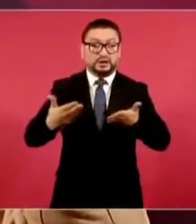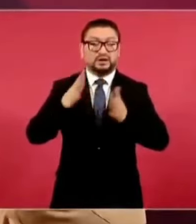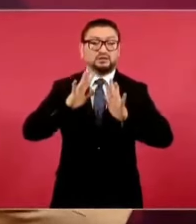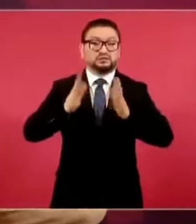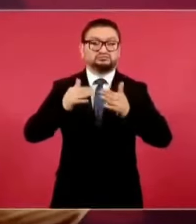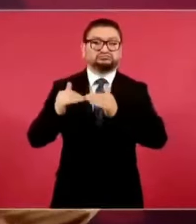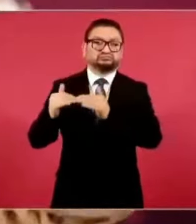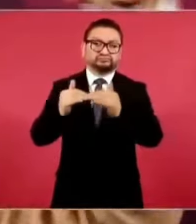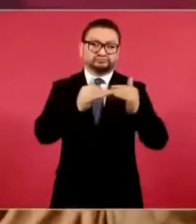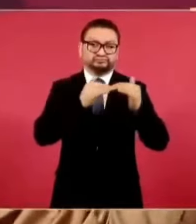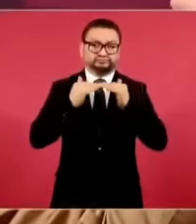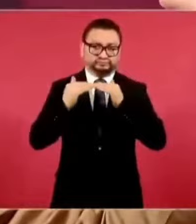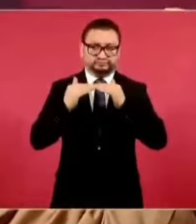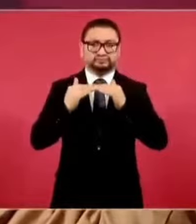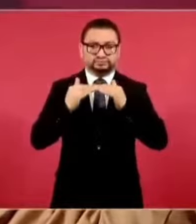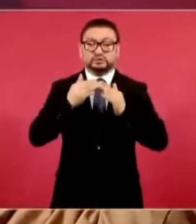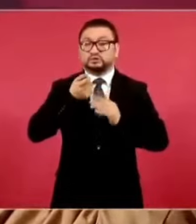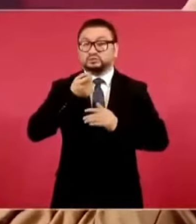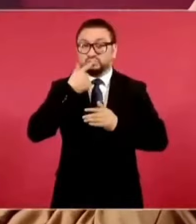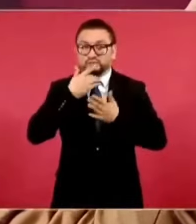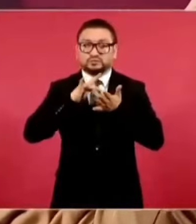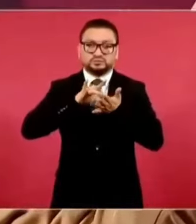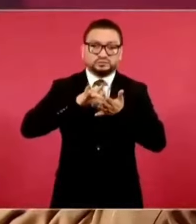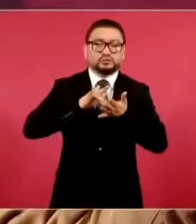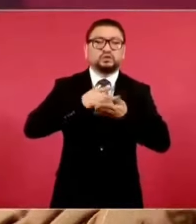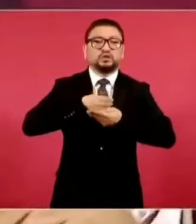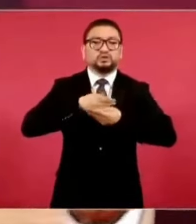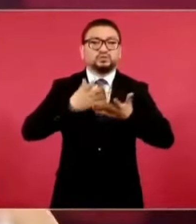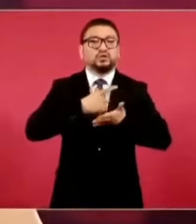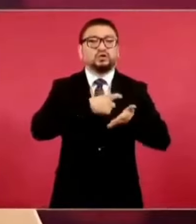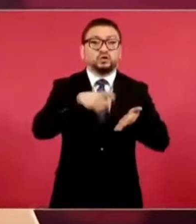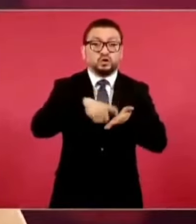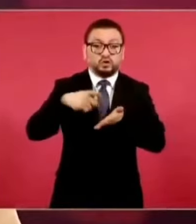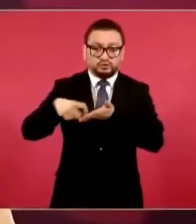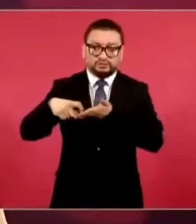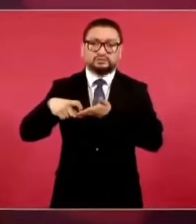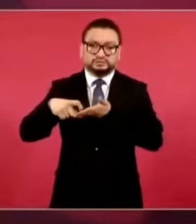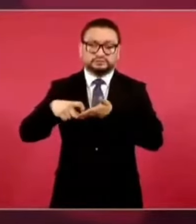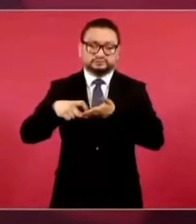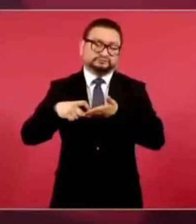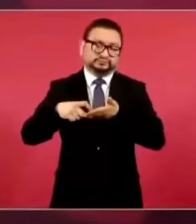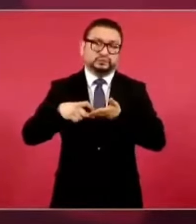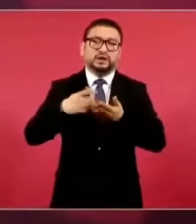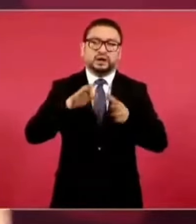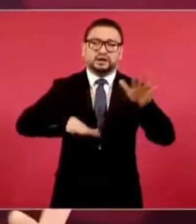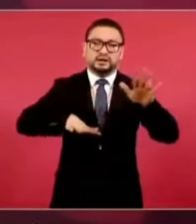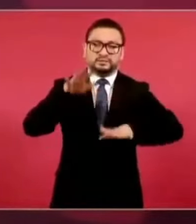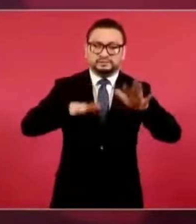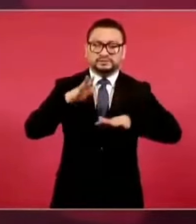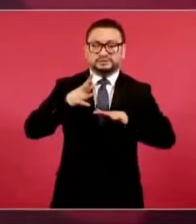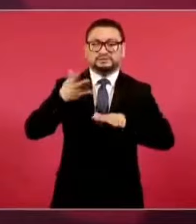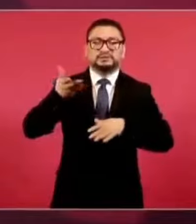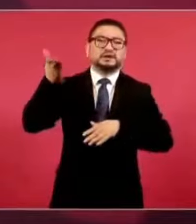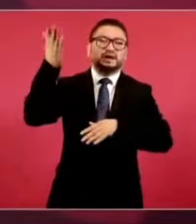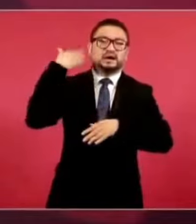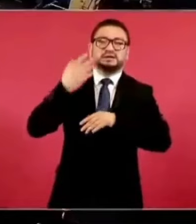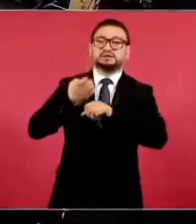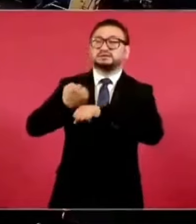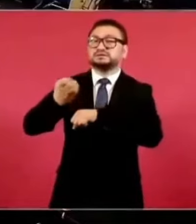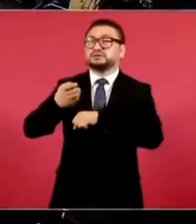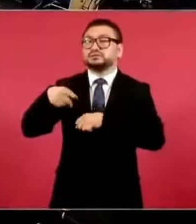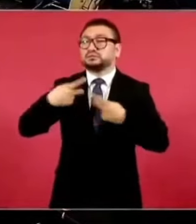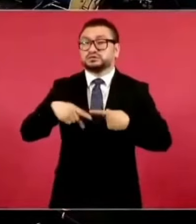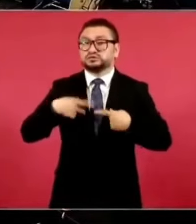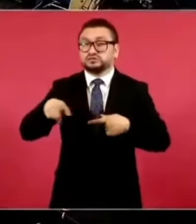homologa los medicamentos que se van a adquirir. Pasaba a veces que algún estado, para las personas sin seguridad social,